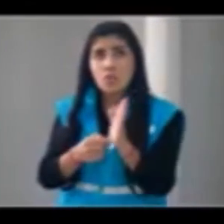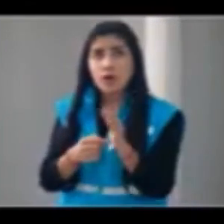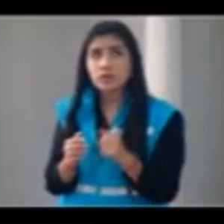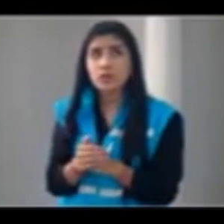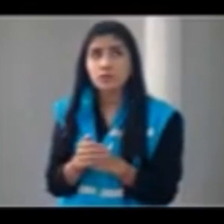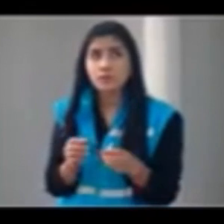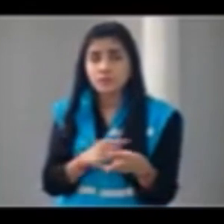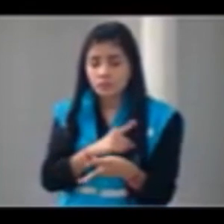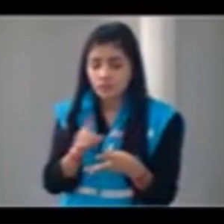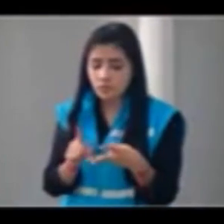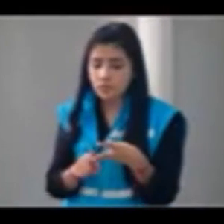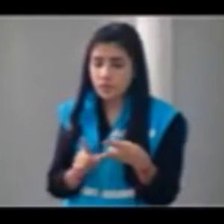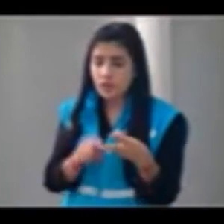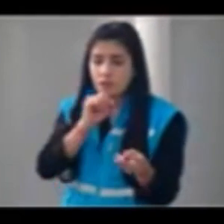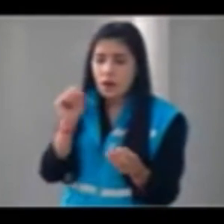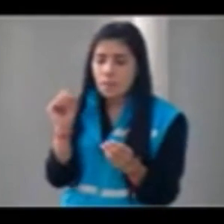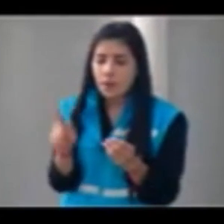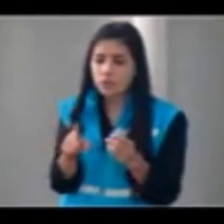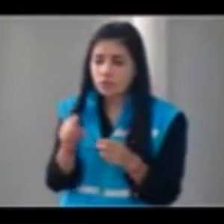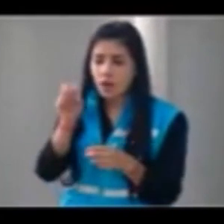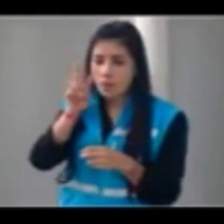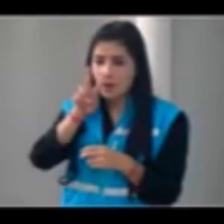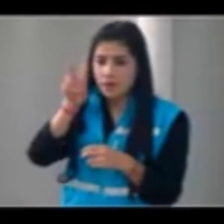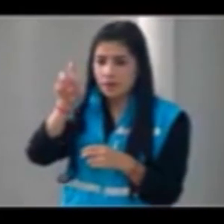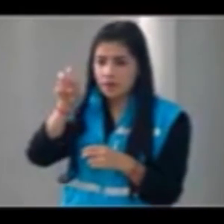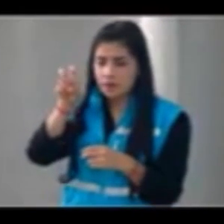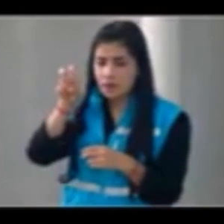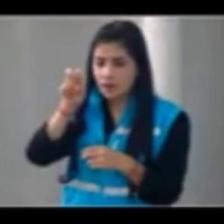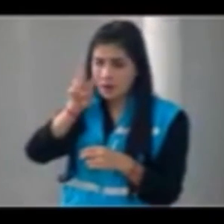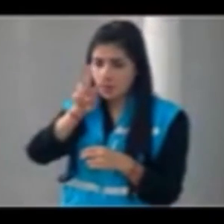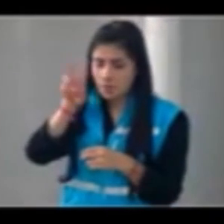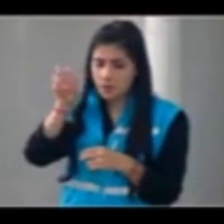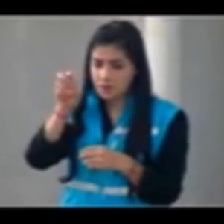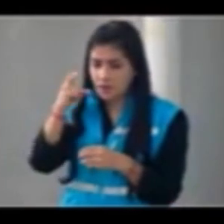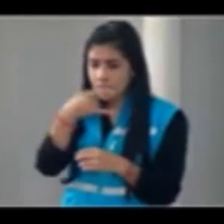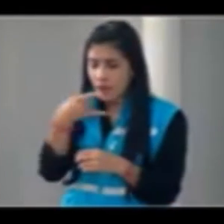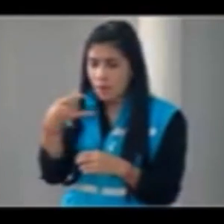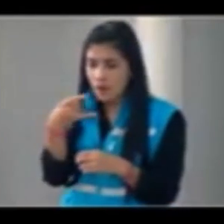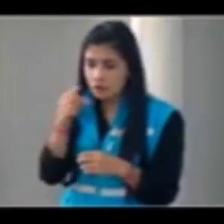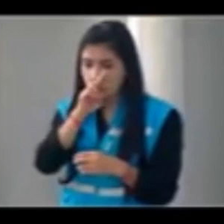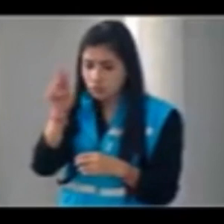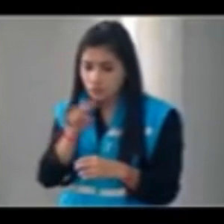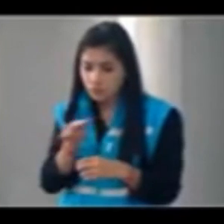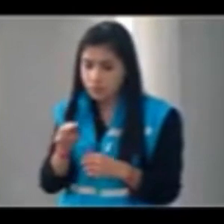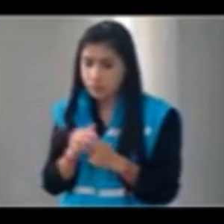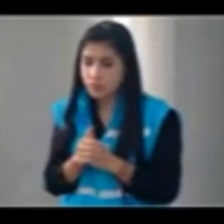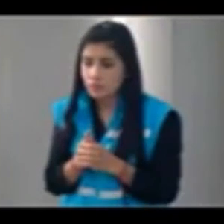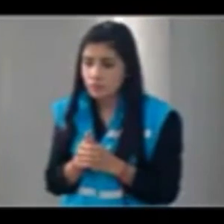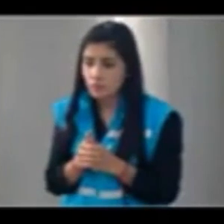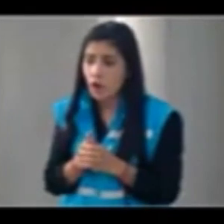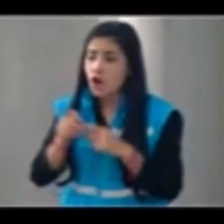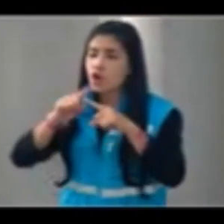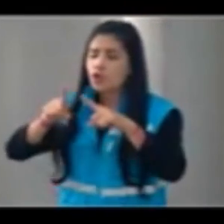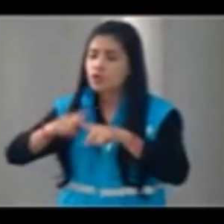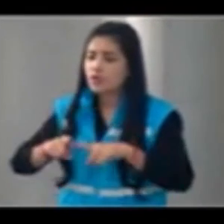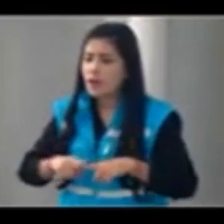cuestionamiento que tenemos del 27 de marzo, como les digo, esto es en orden cronológico, es que los pequeños comerciantes arrendatarios, que son los